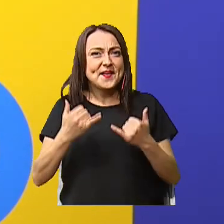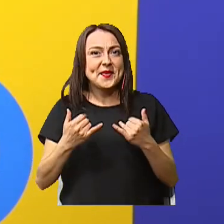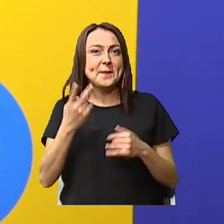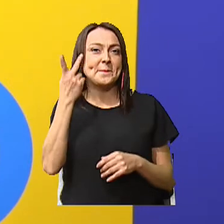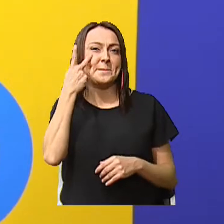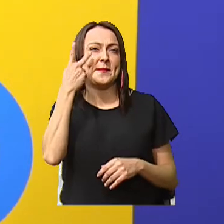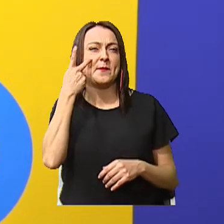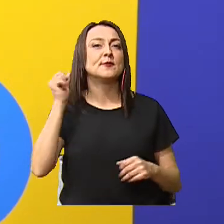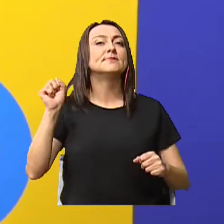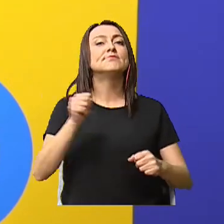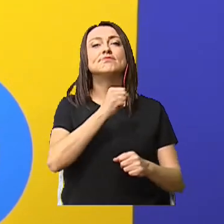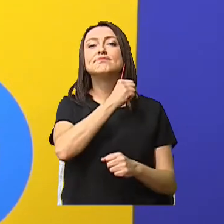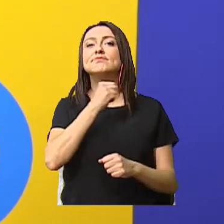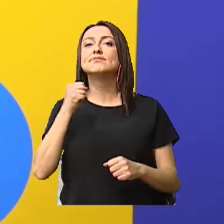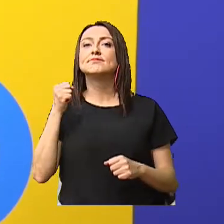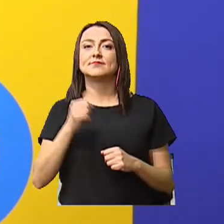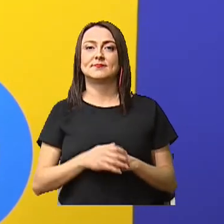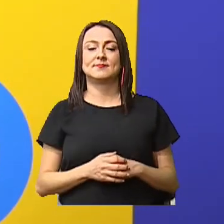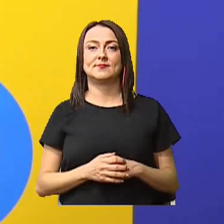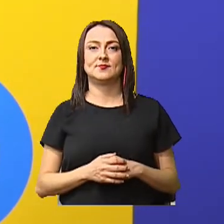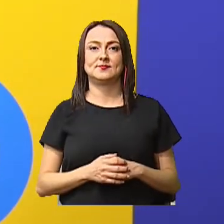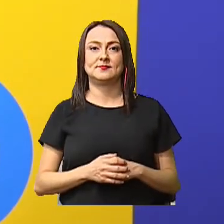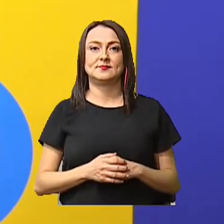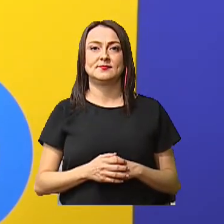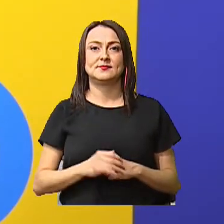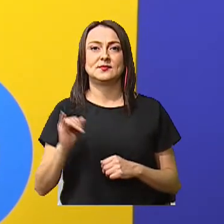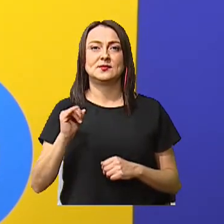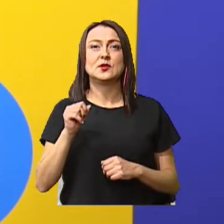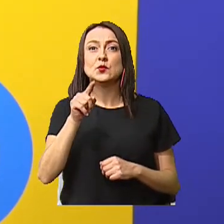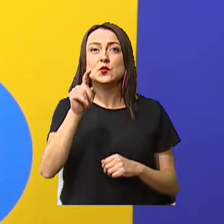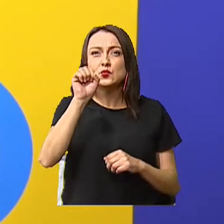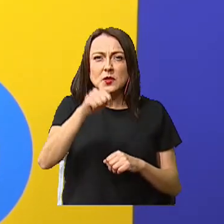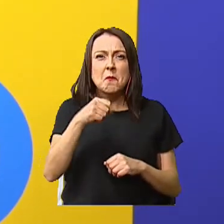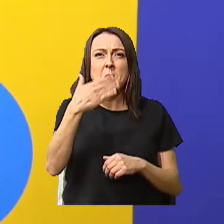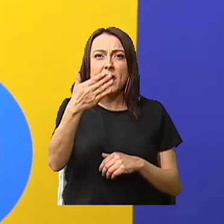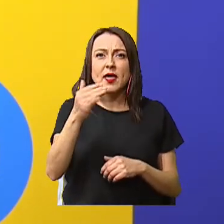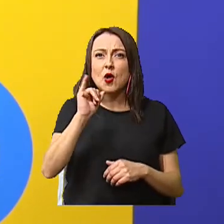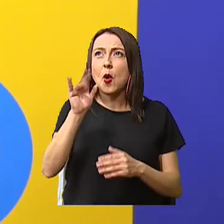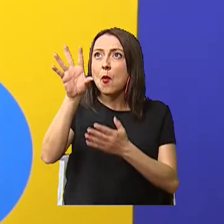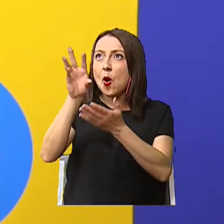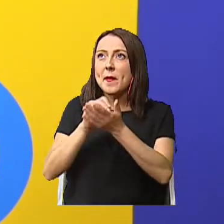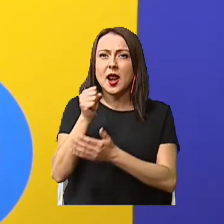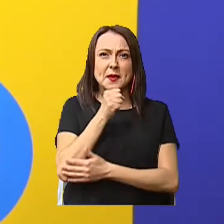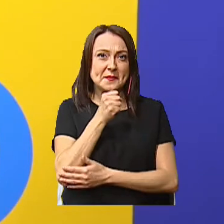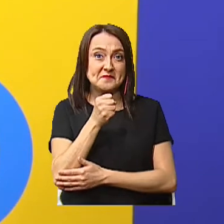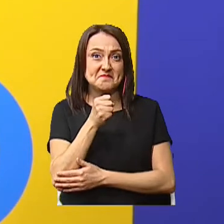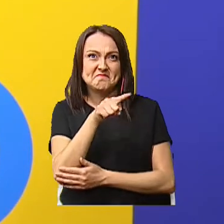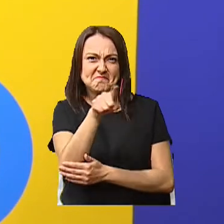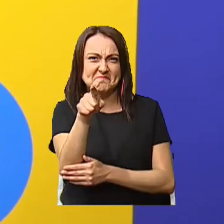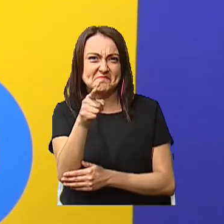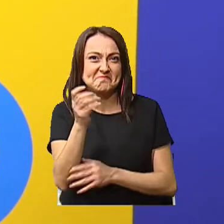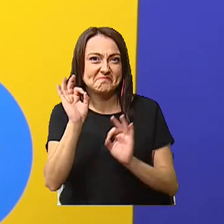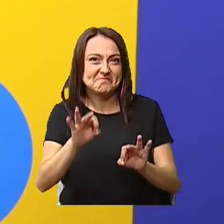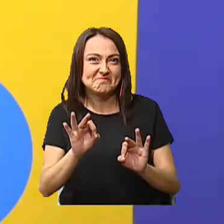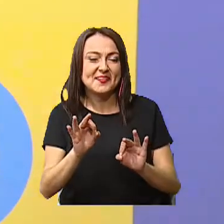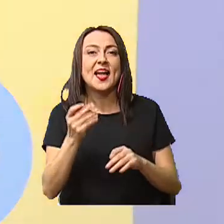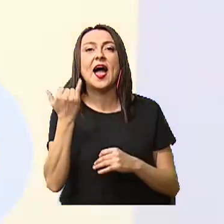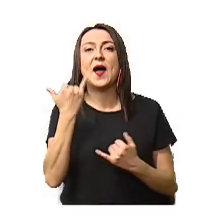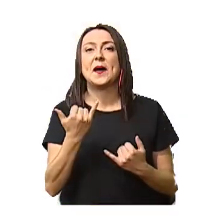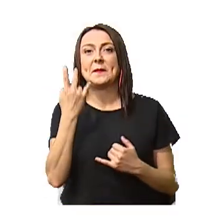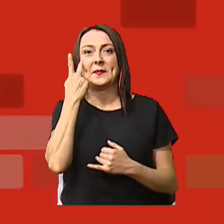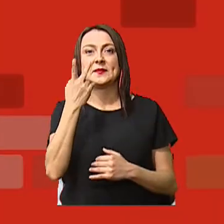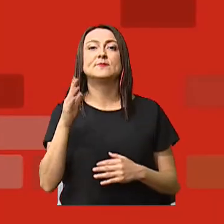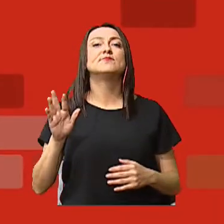ver la canción estilo karaoke para que ustedes luego la canten conmigo. ¿Les parece? Vamos a ver.